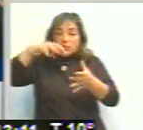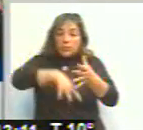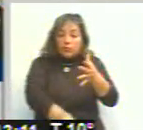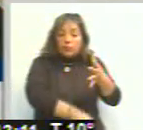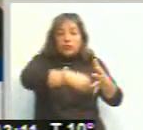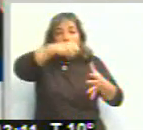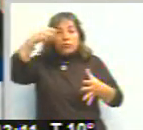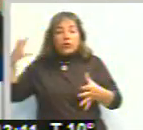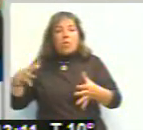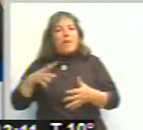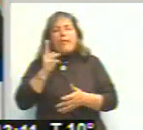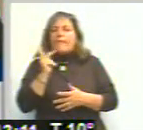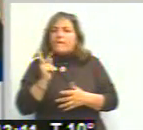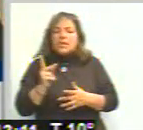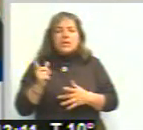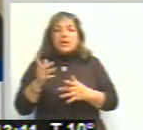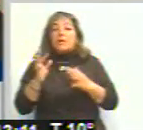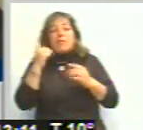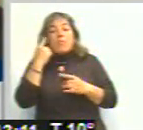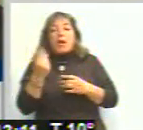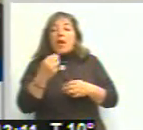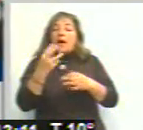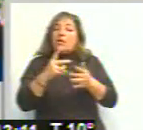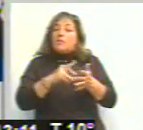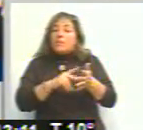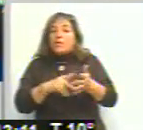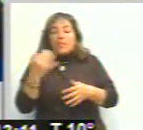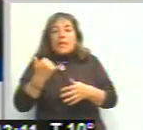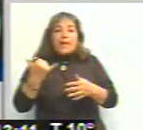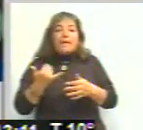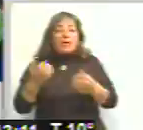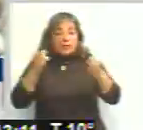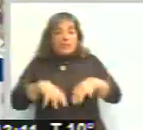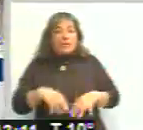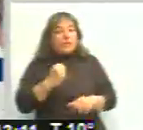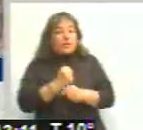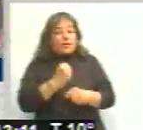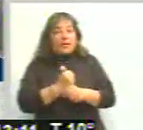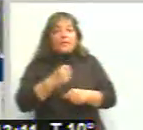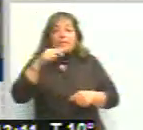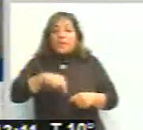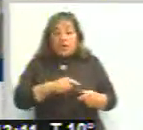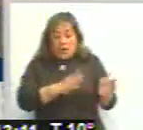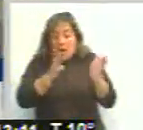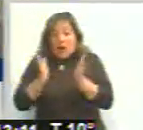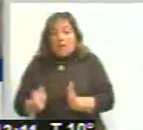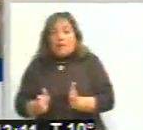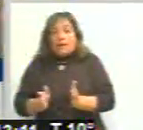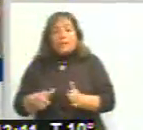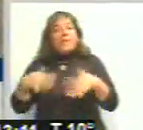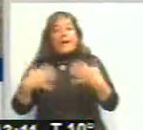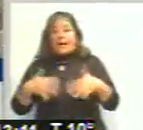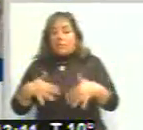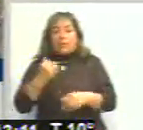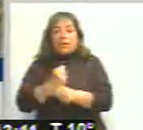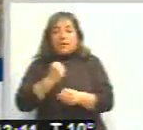mayores complejidades por la cantidad de interferencias que se cruzaron durante su ejecución. Y hoy nos encontramos en la parte relativamente más rápida del mismo.